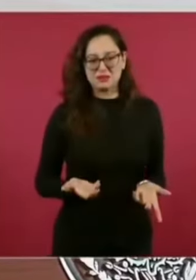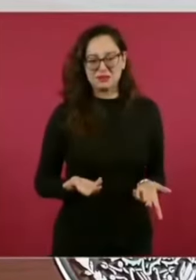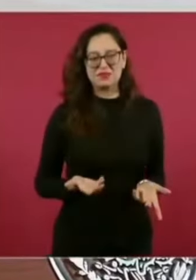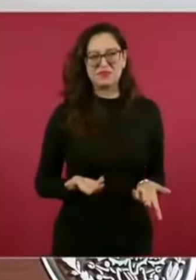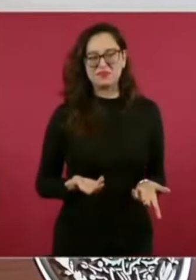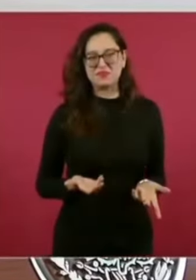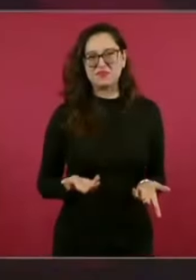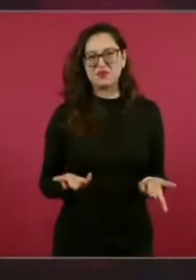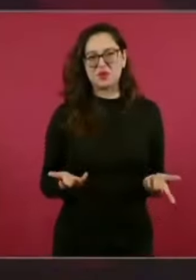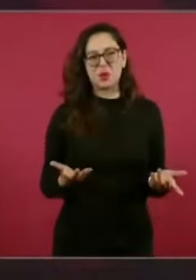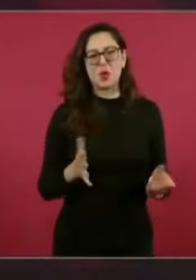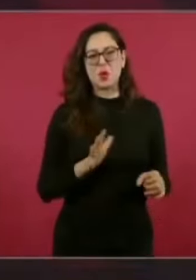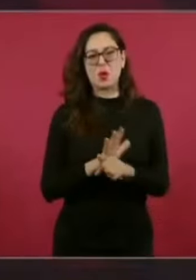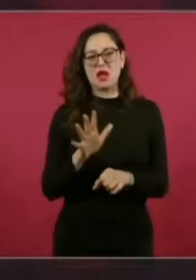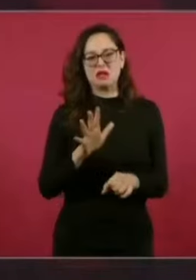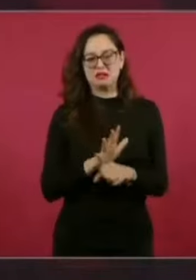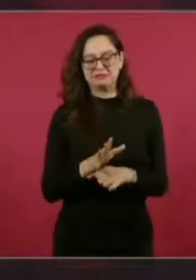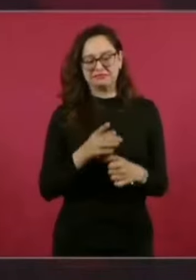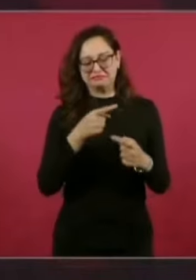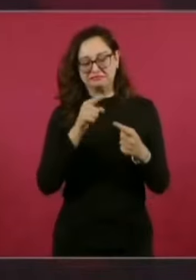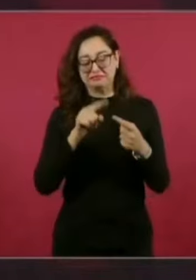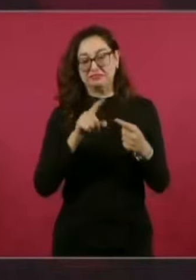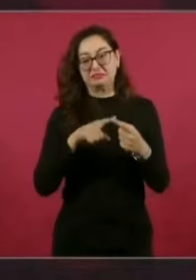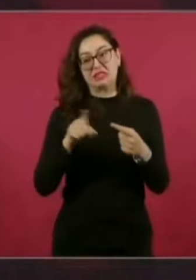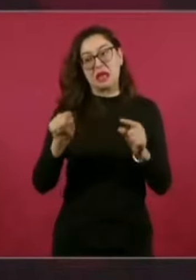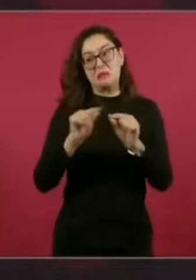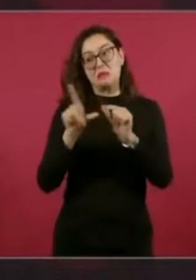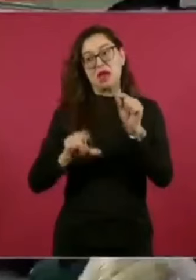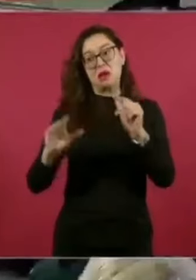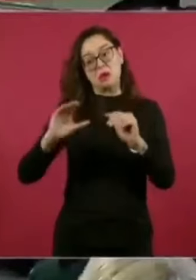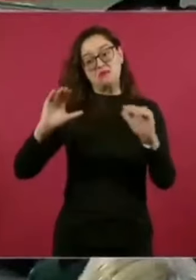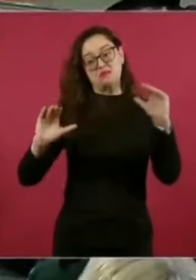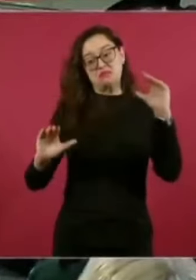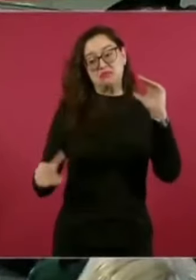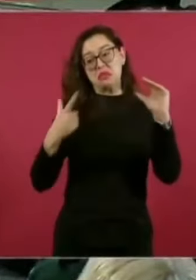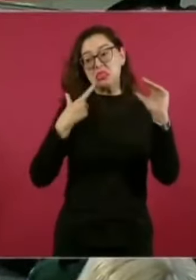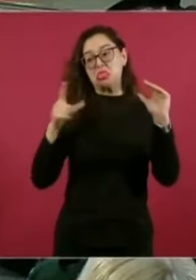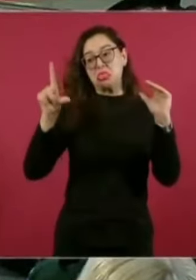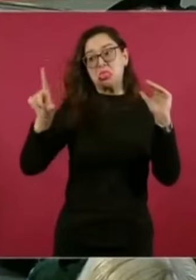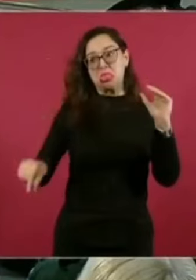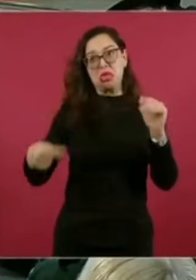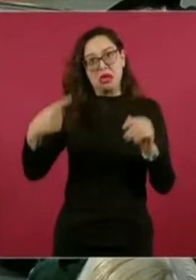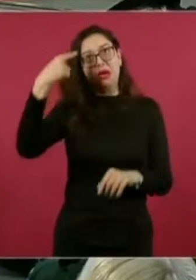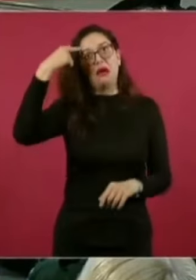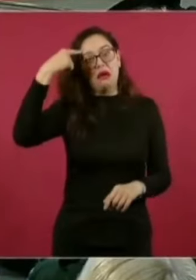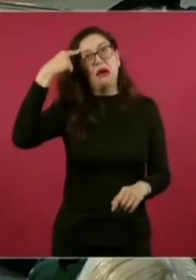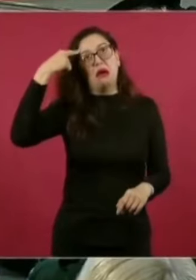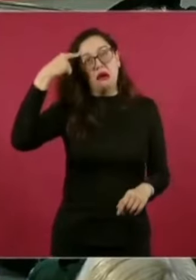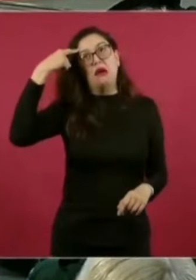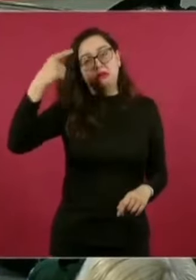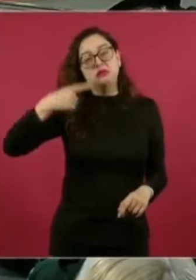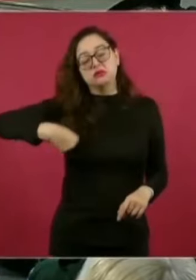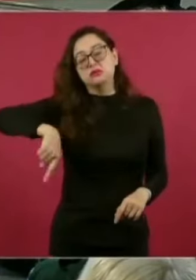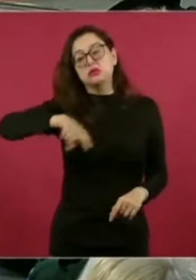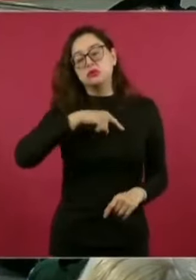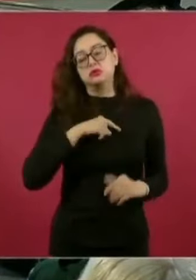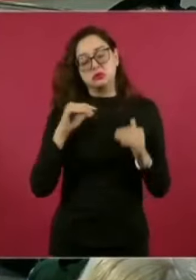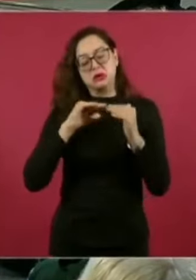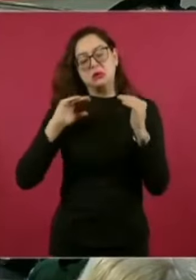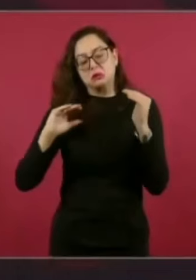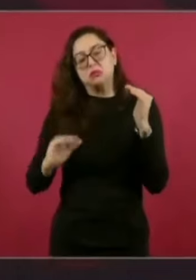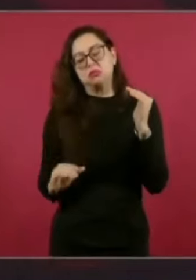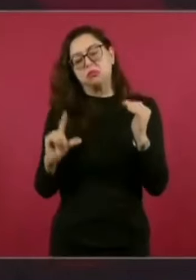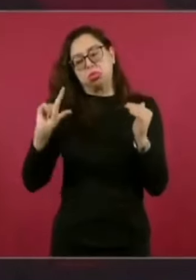acomplejar, así también nos metieron en la cabeza de